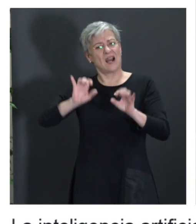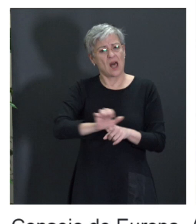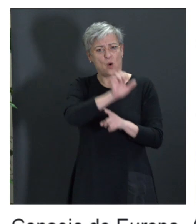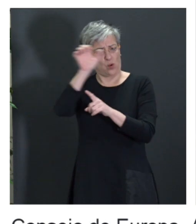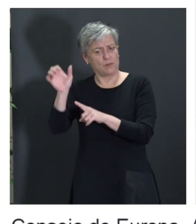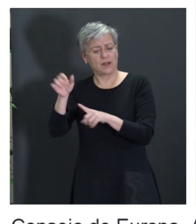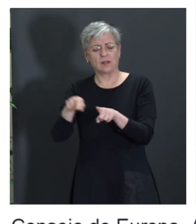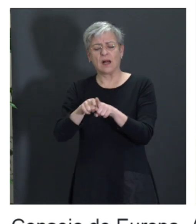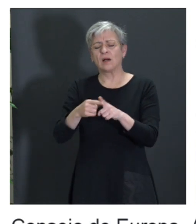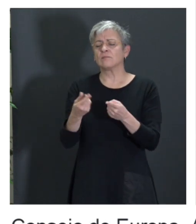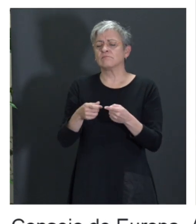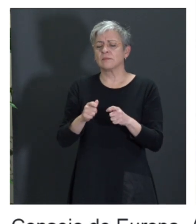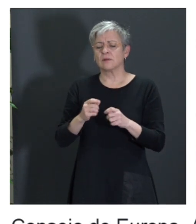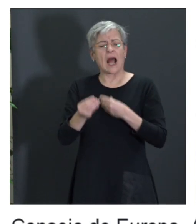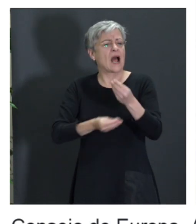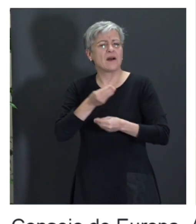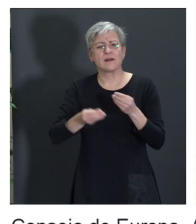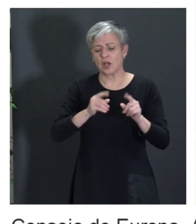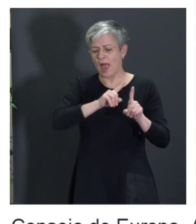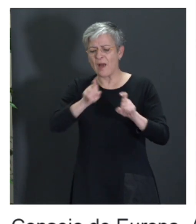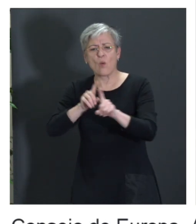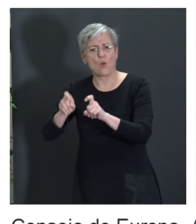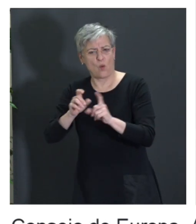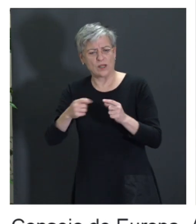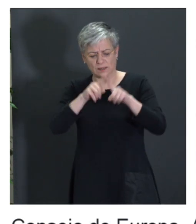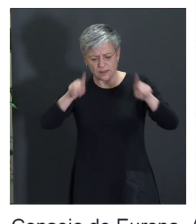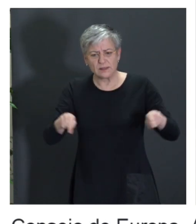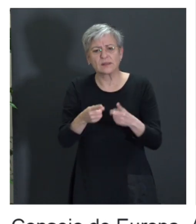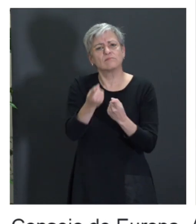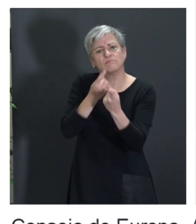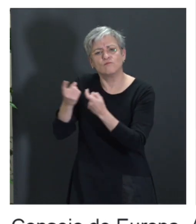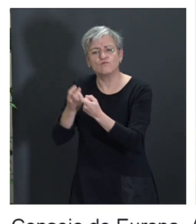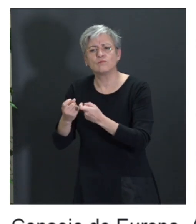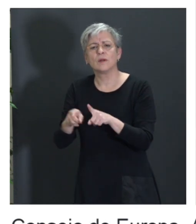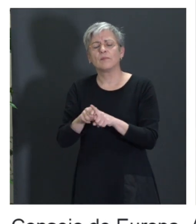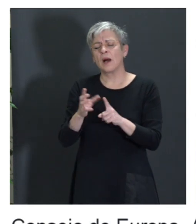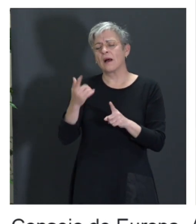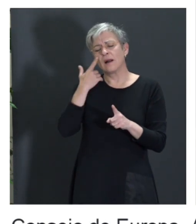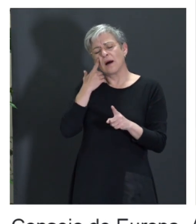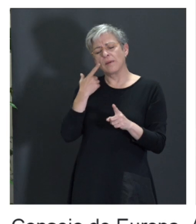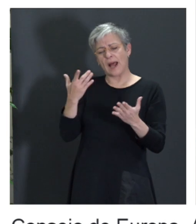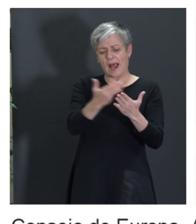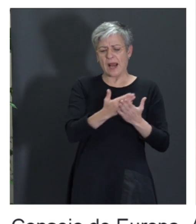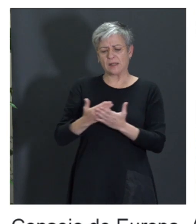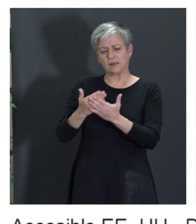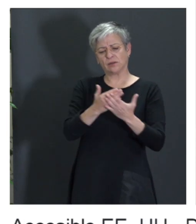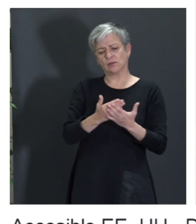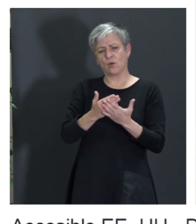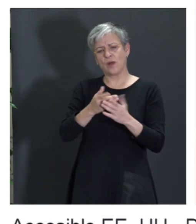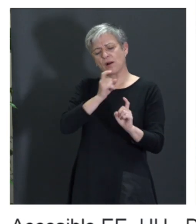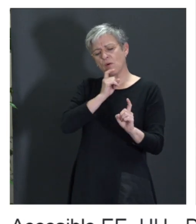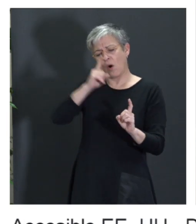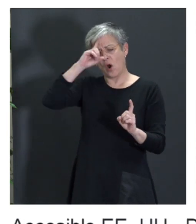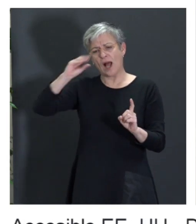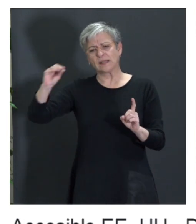encuesta con la finalidad de hacer un estudio sobre cómo la inteligencia artificial puede